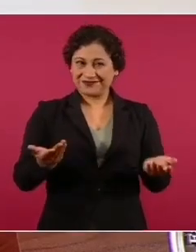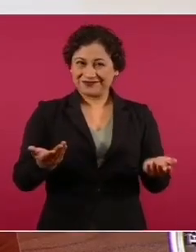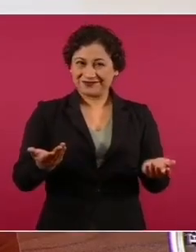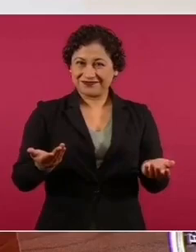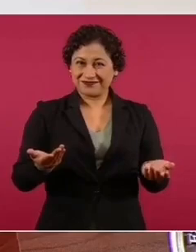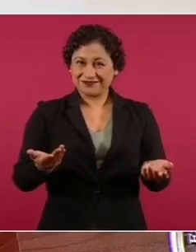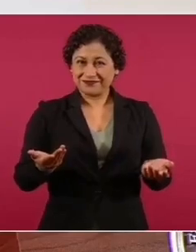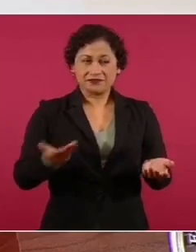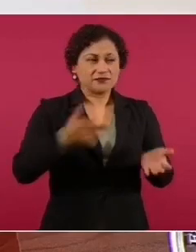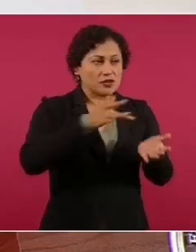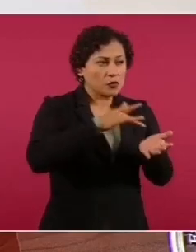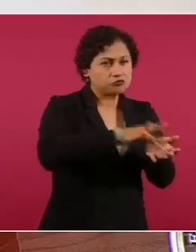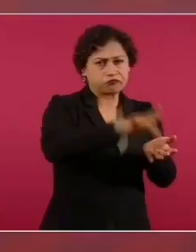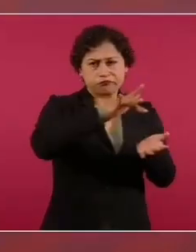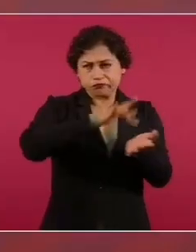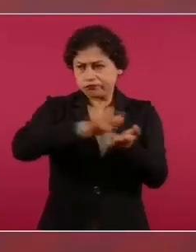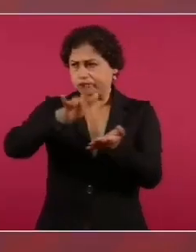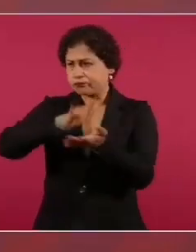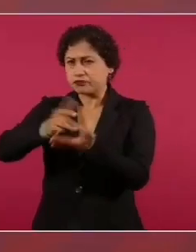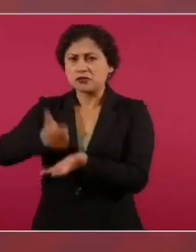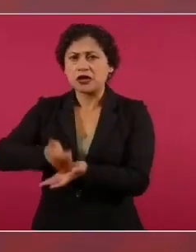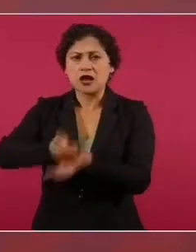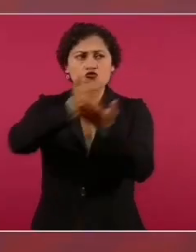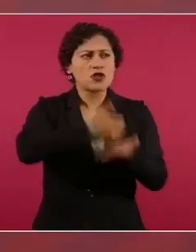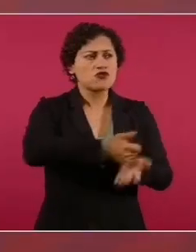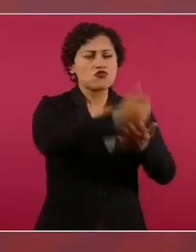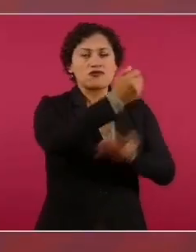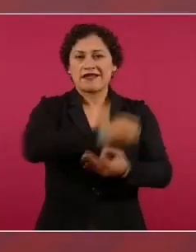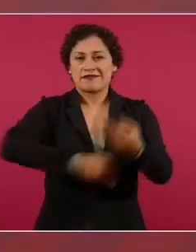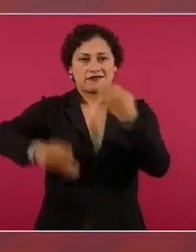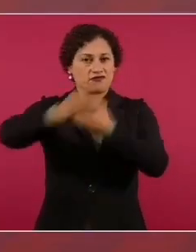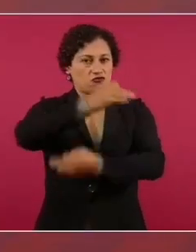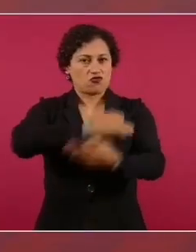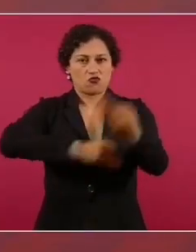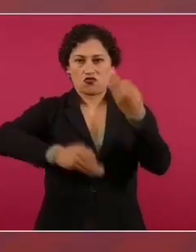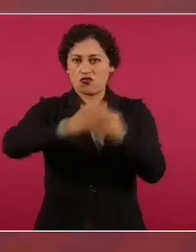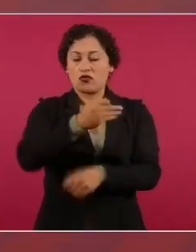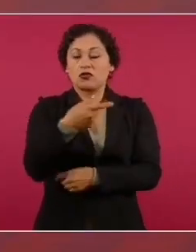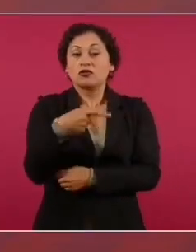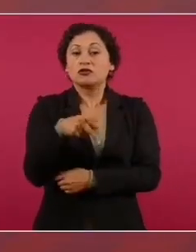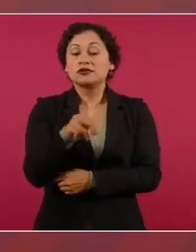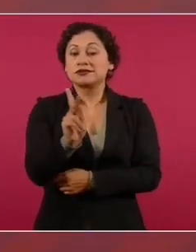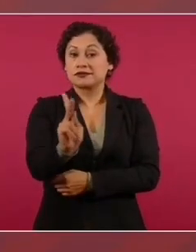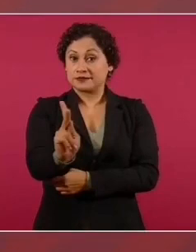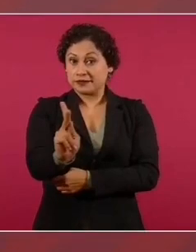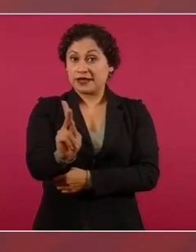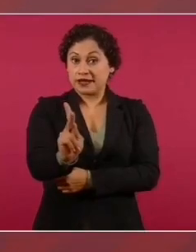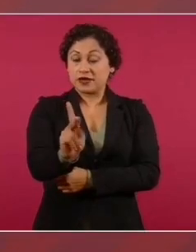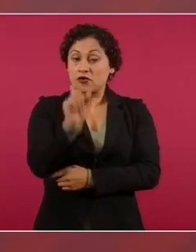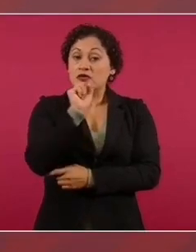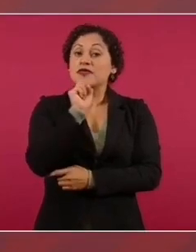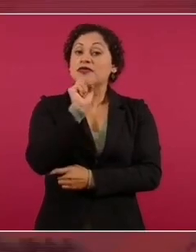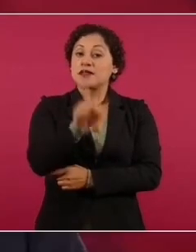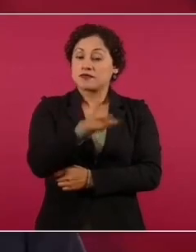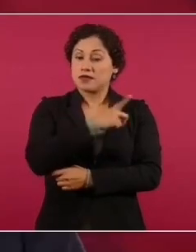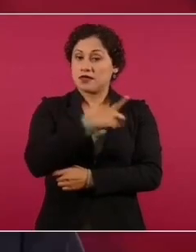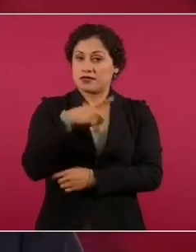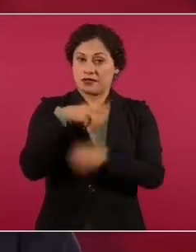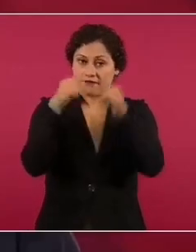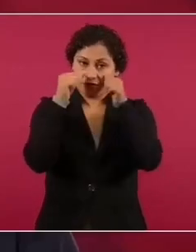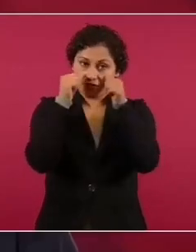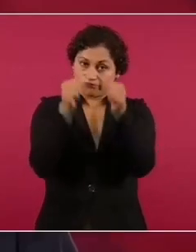se ayuda a todos, pero tenemos que cuidar que la inflación